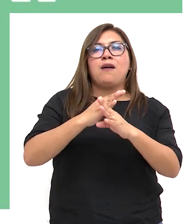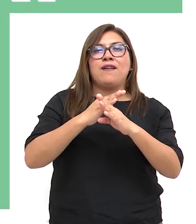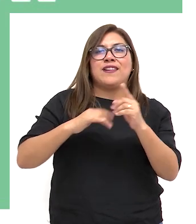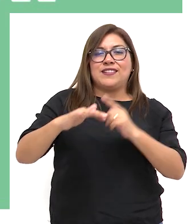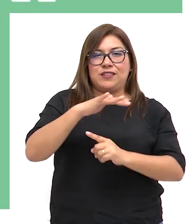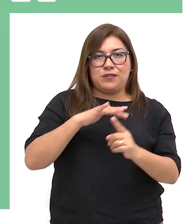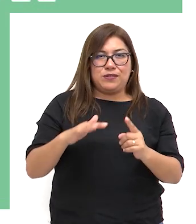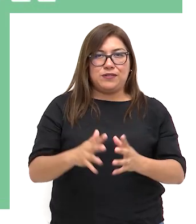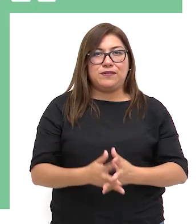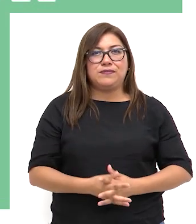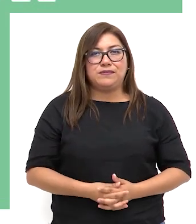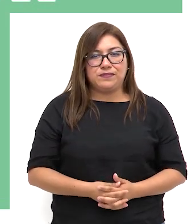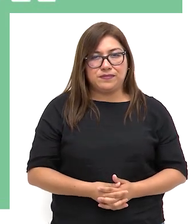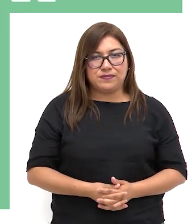entorno. Gracias.